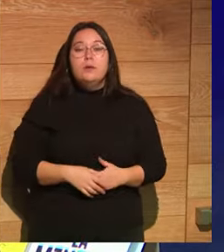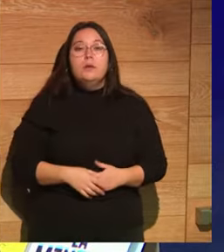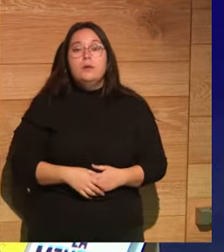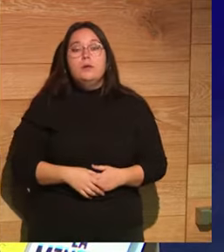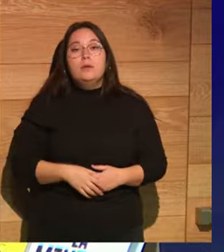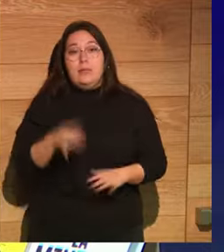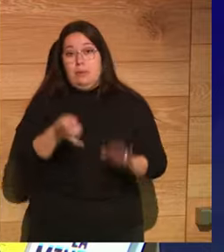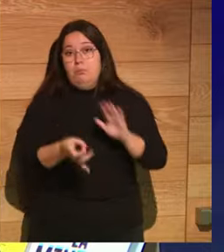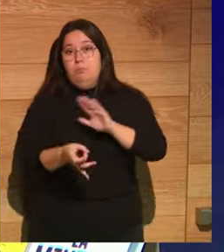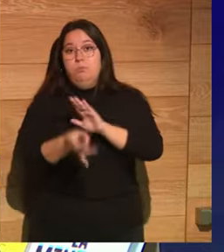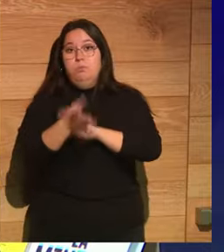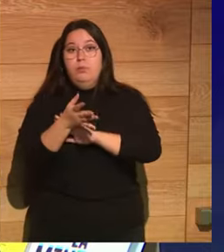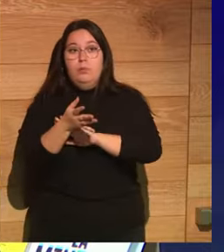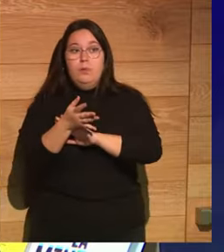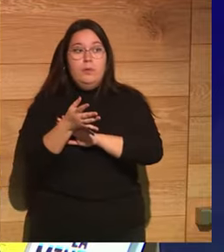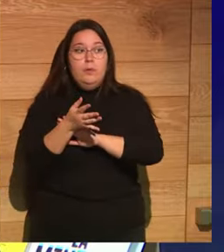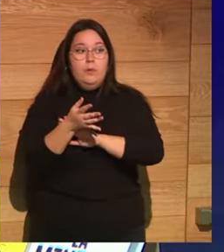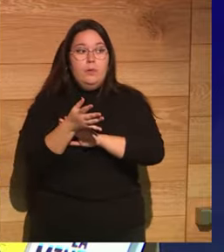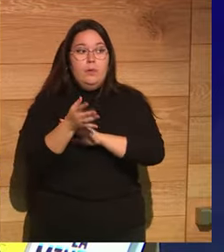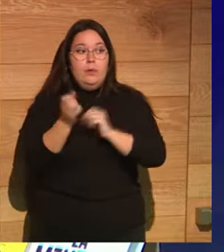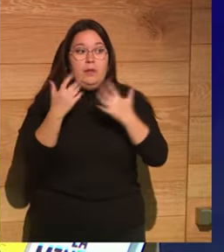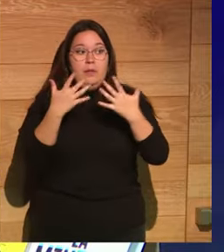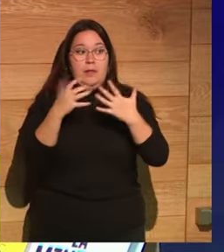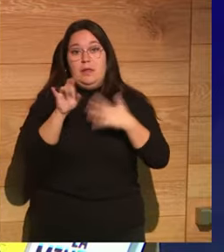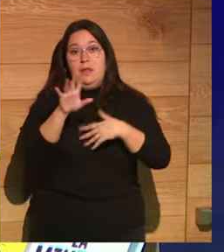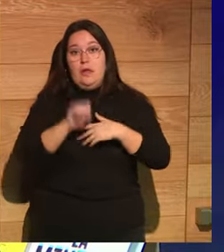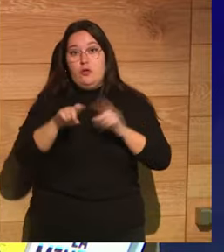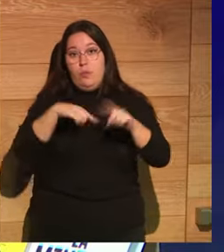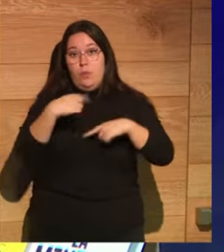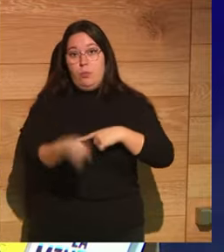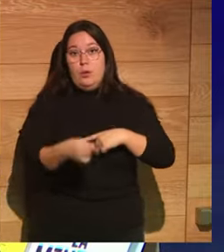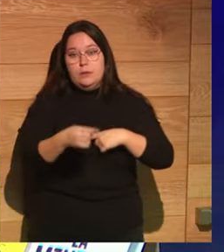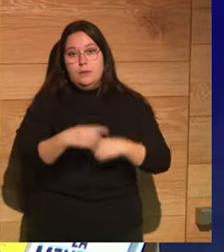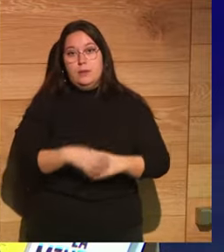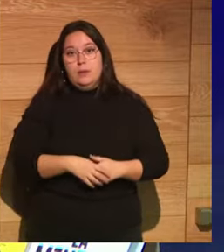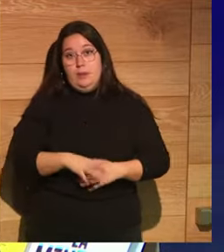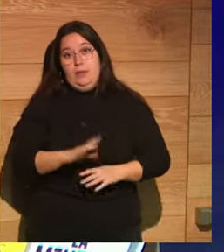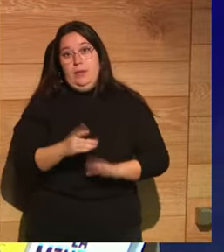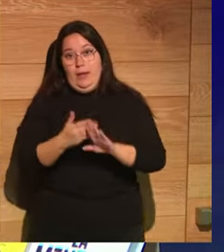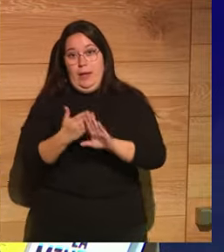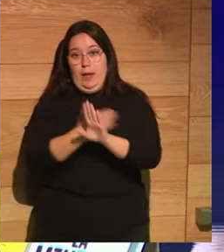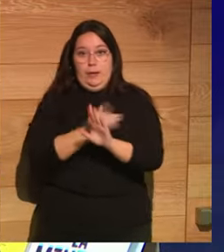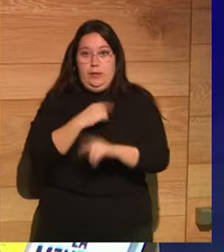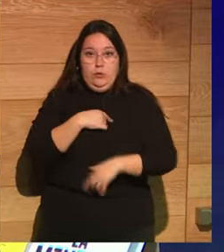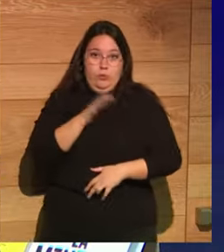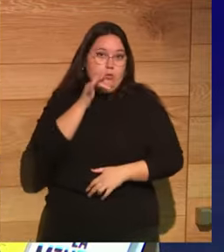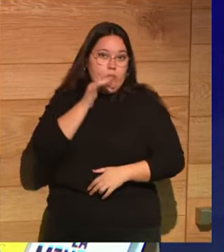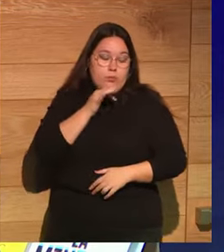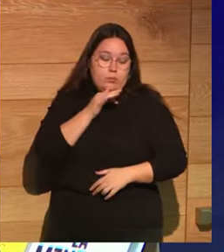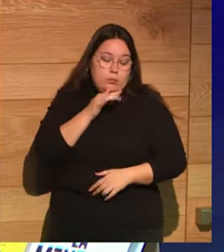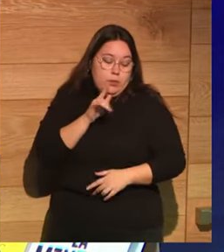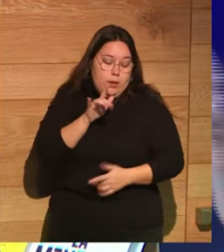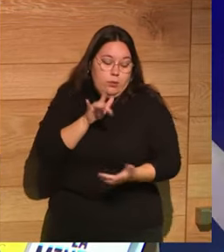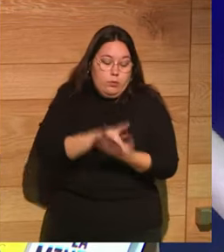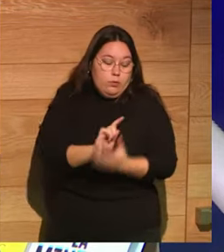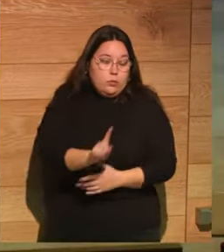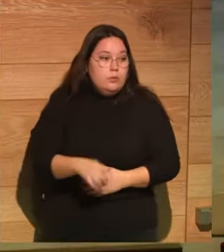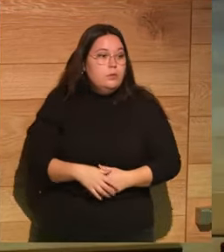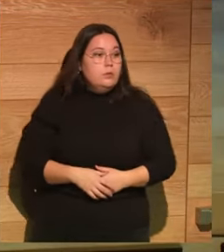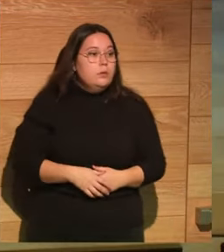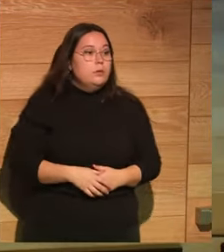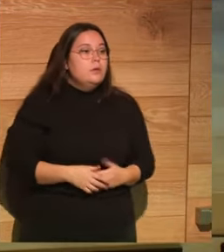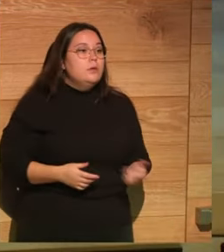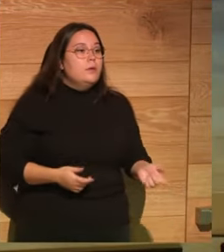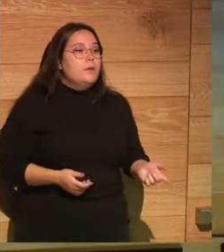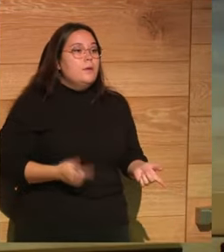que se creó pues a lo mejor 10 o 15 años después de que se supone que hubiera pasado bueno y luego también la psicología estudia